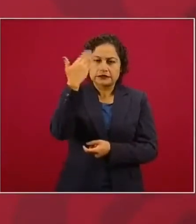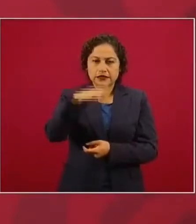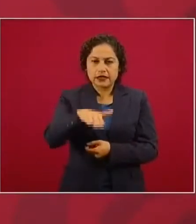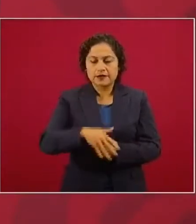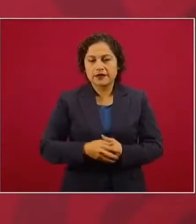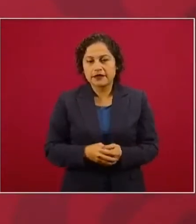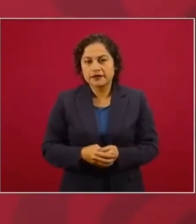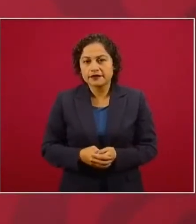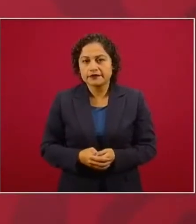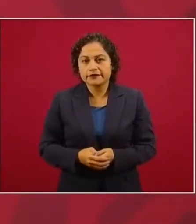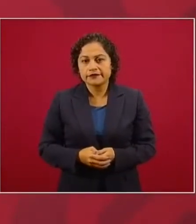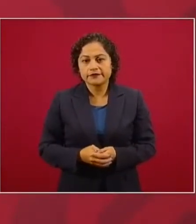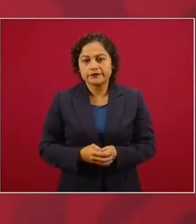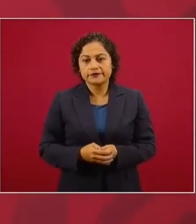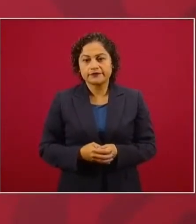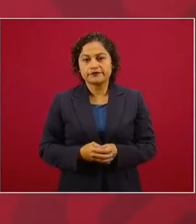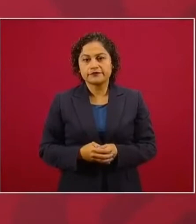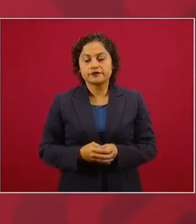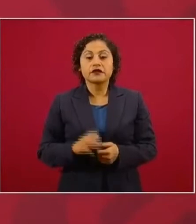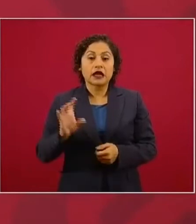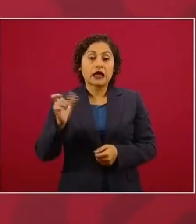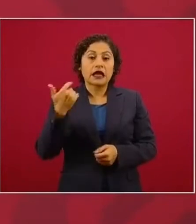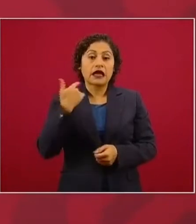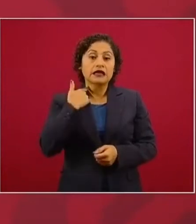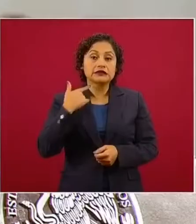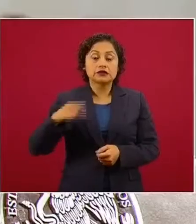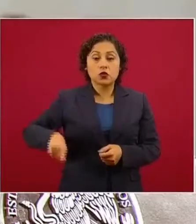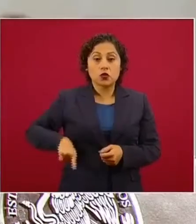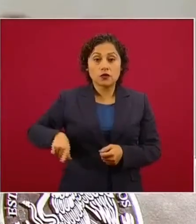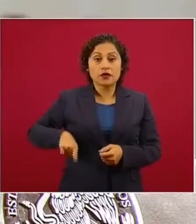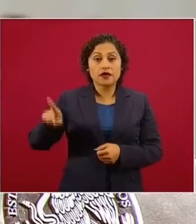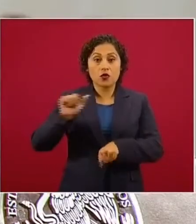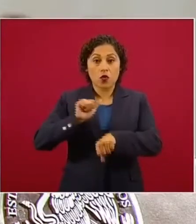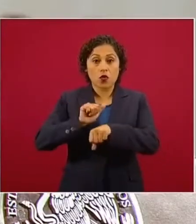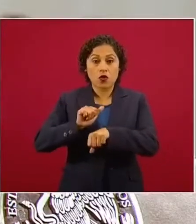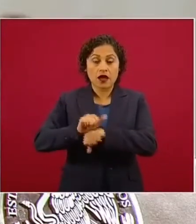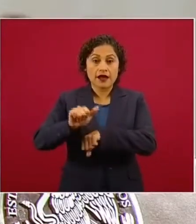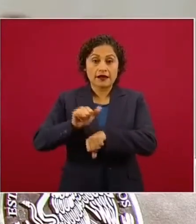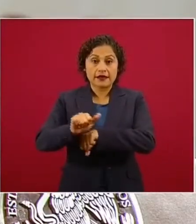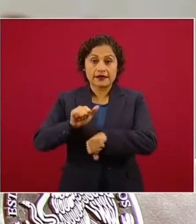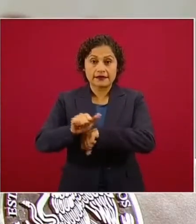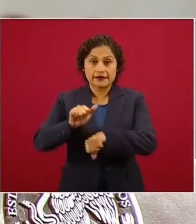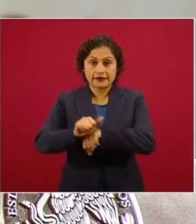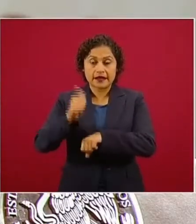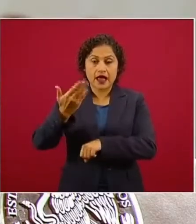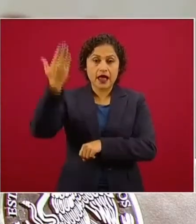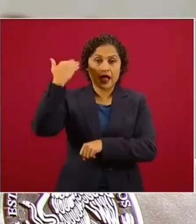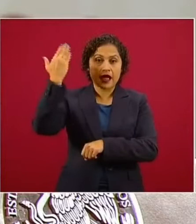el gobierno anterior de Argentina contrató